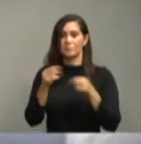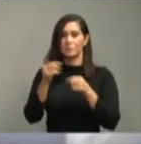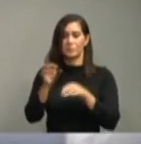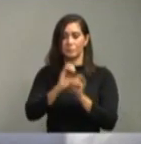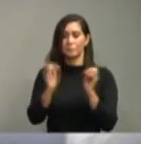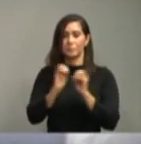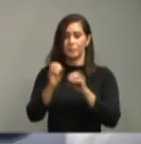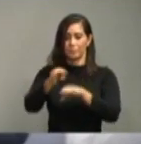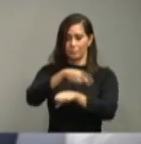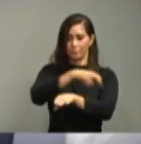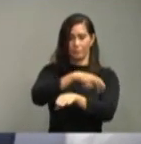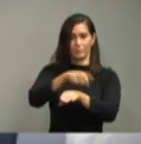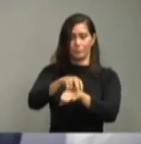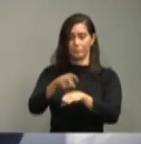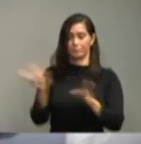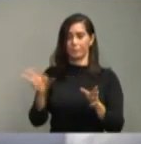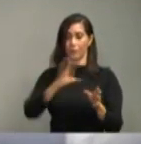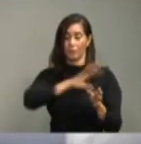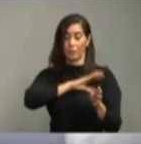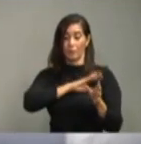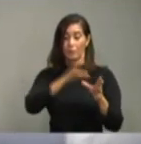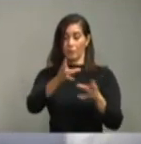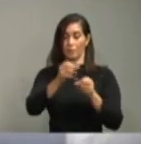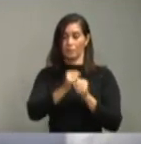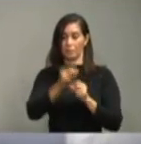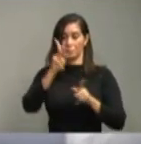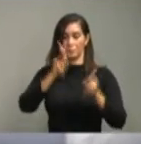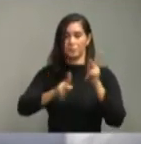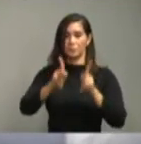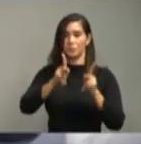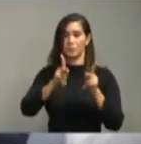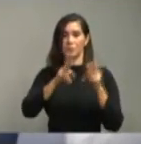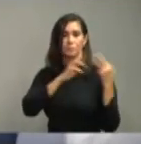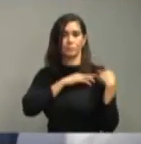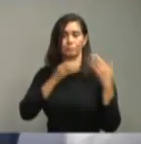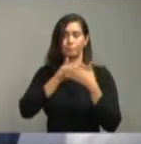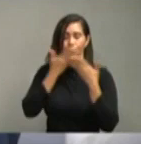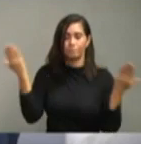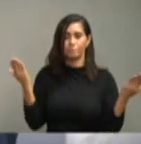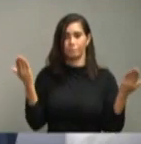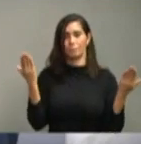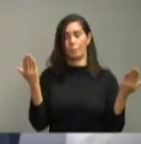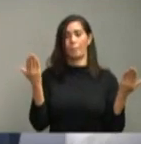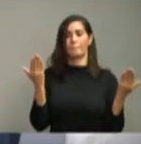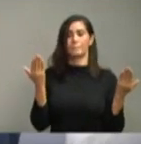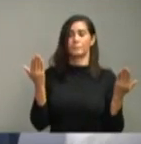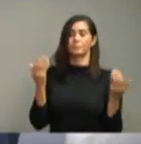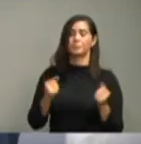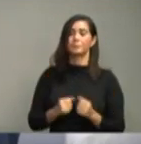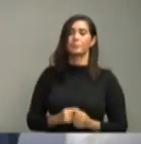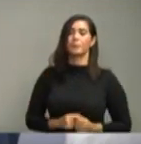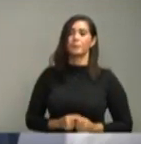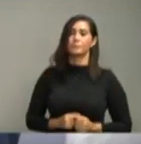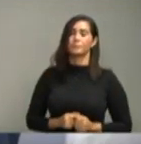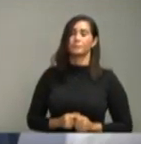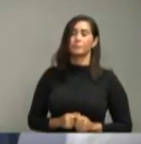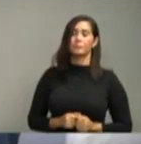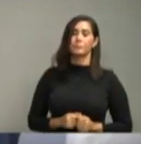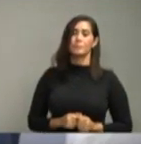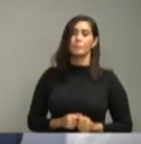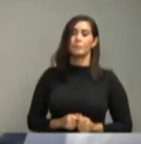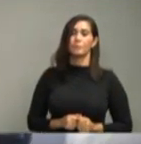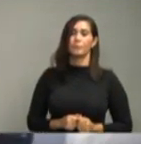Pero esos no son los detenidos, los detenidos es gente que anda en otras cosas. Y por tanto, creo que